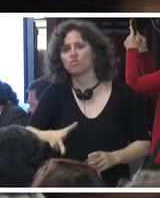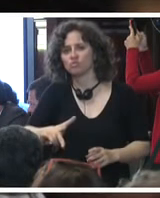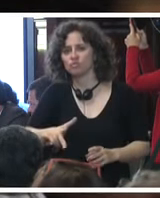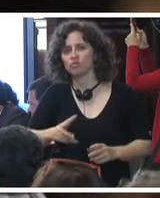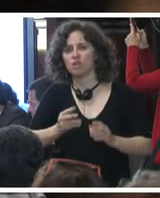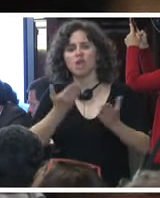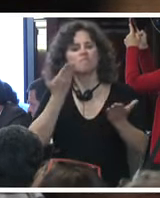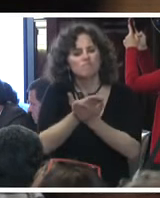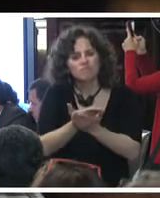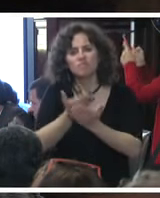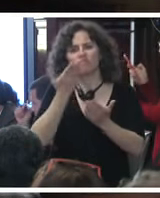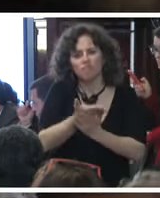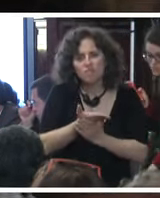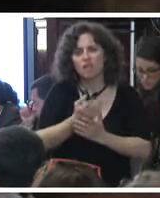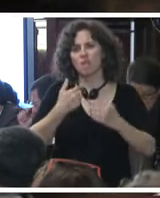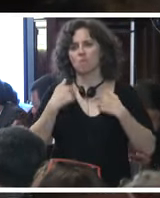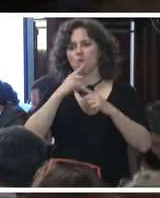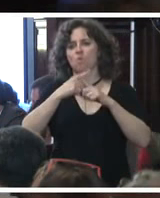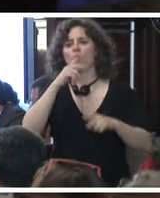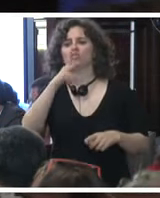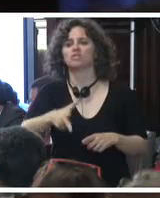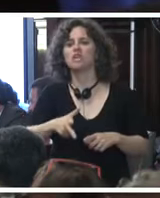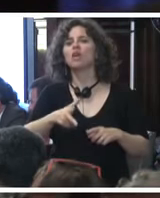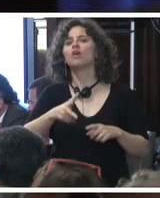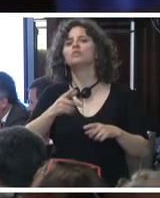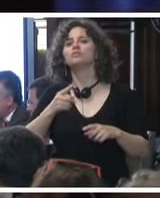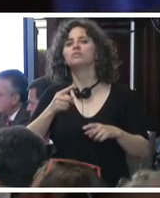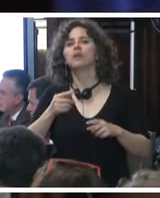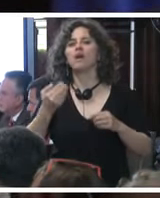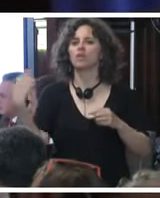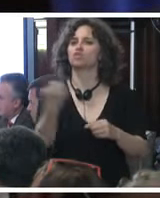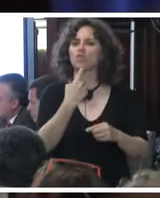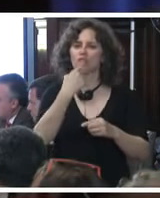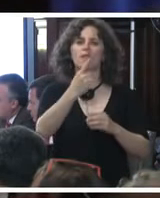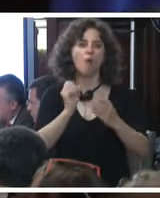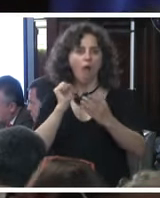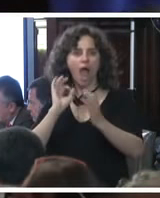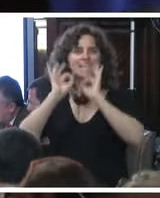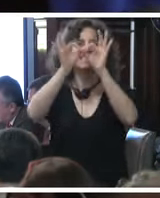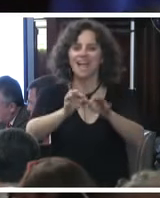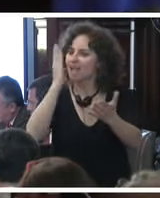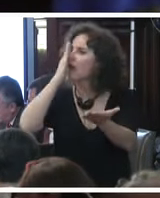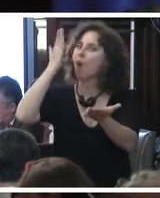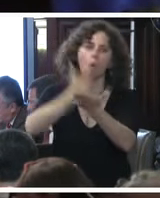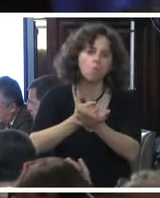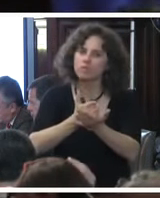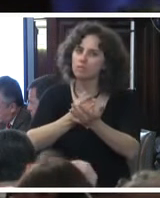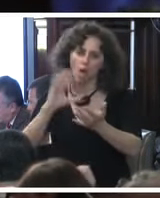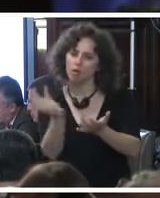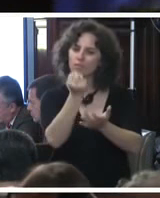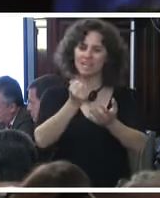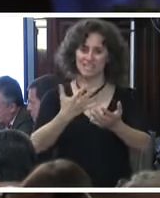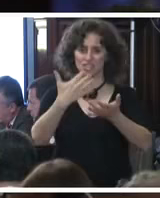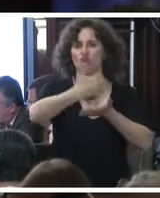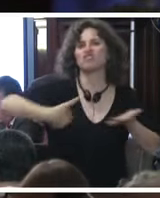Exigimos, porque por nuestros hijos dijimos, vamos a llegar hasta las últimas consecuencias. Y si nos tienen que